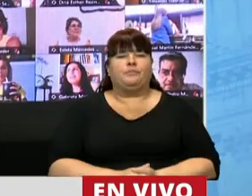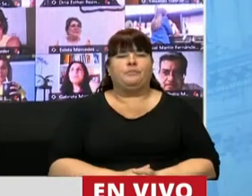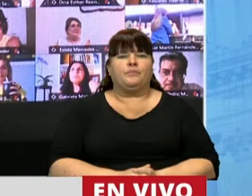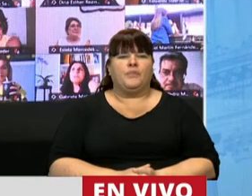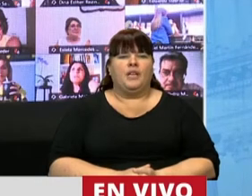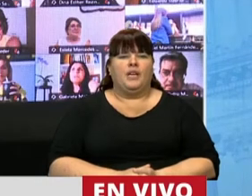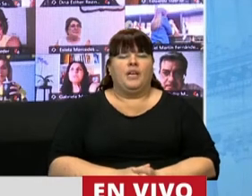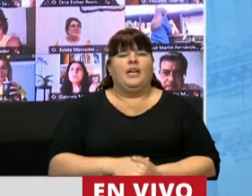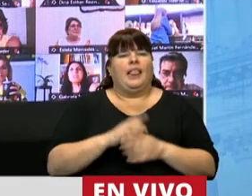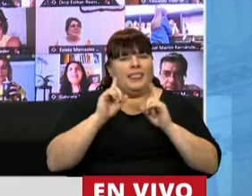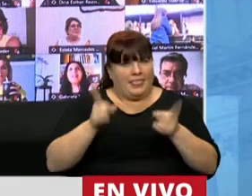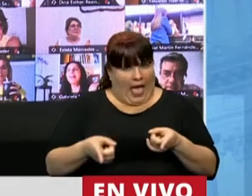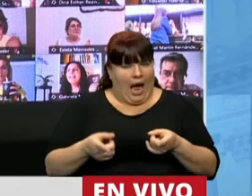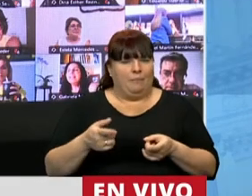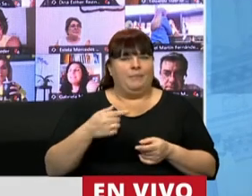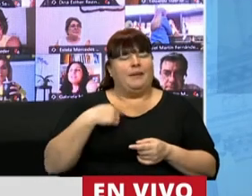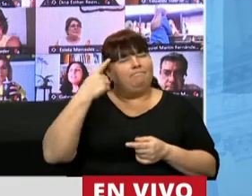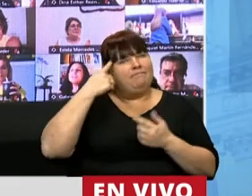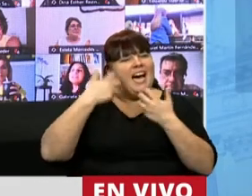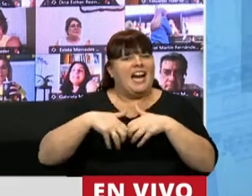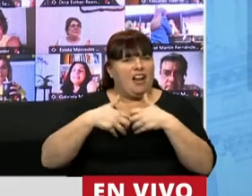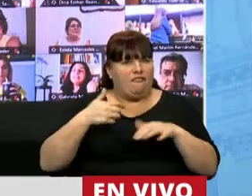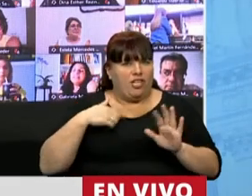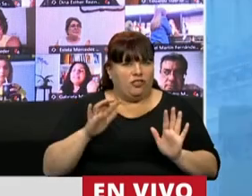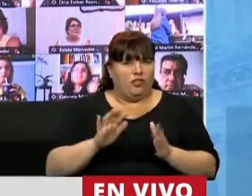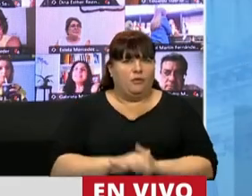no quiero dejar de hacer una reflexión.